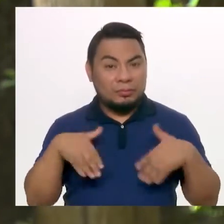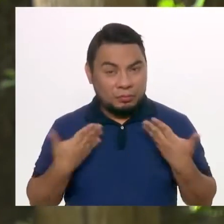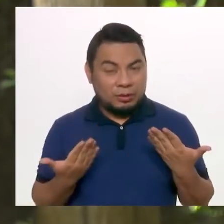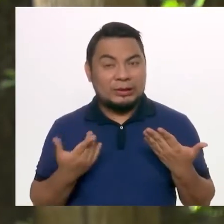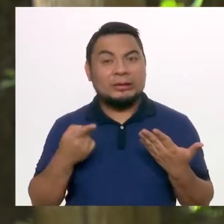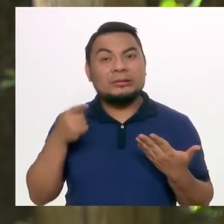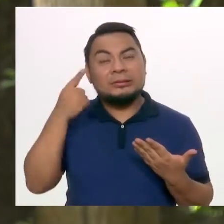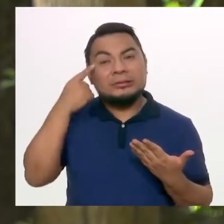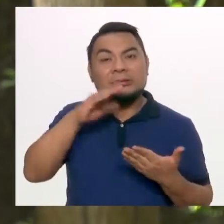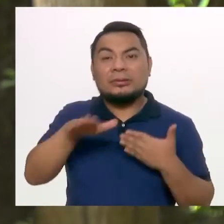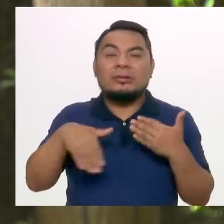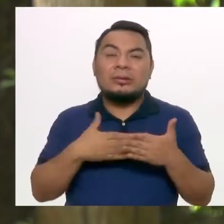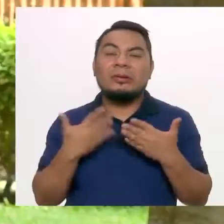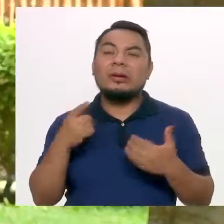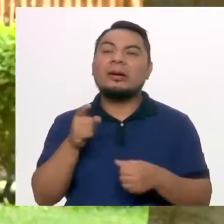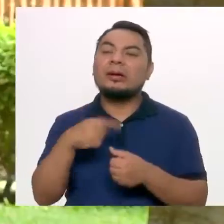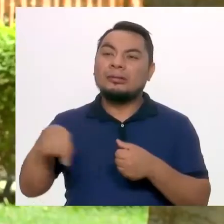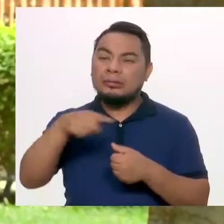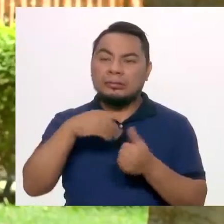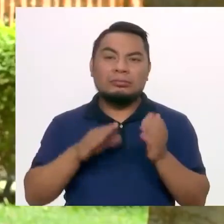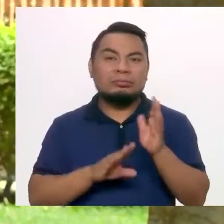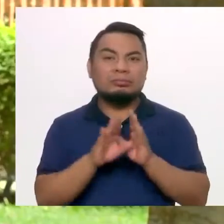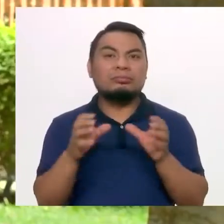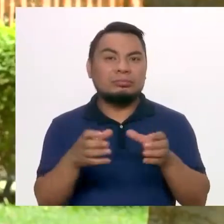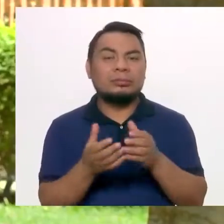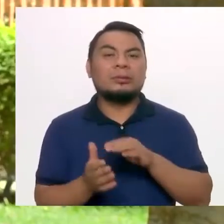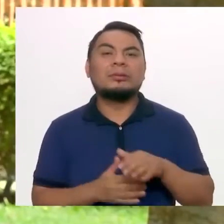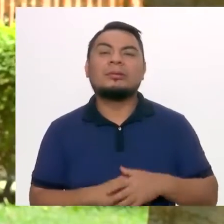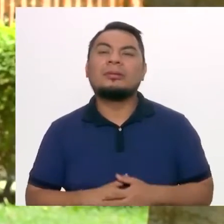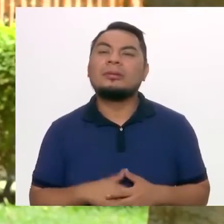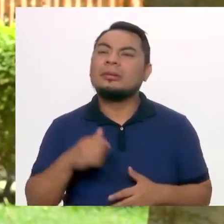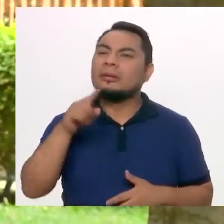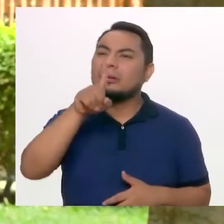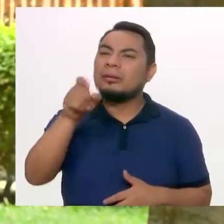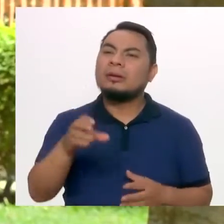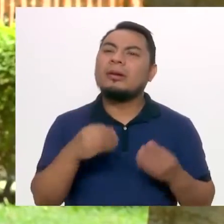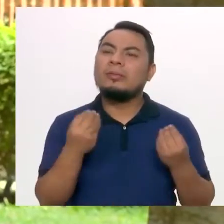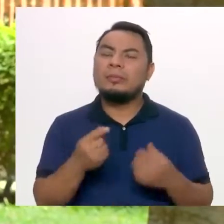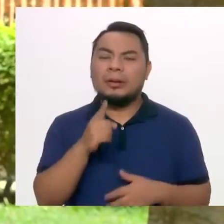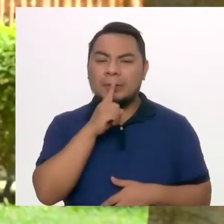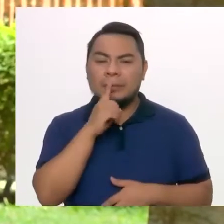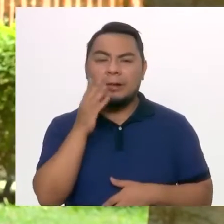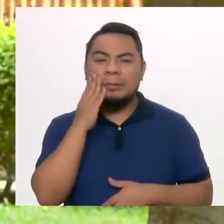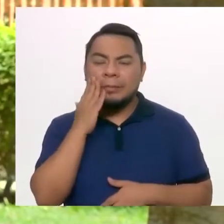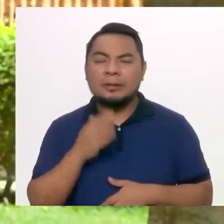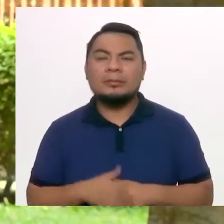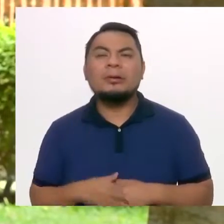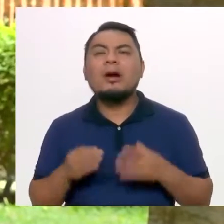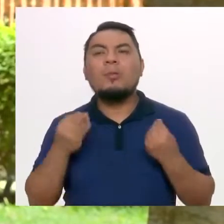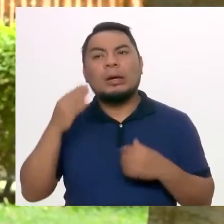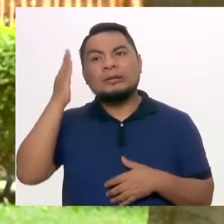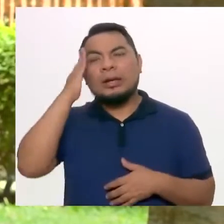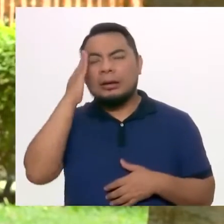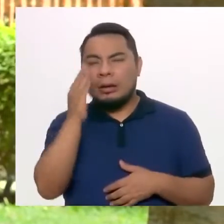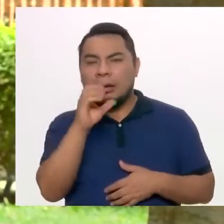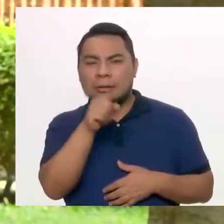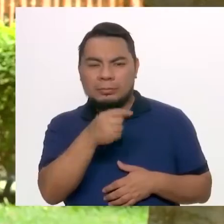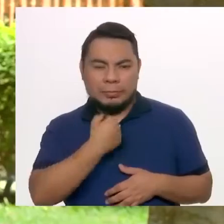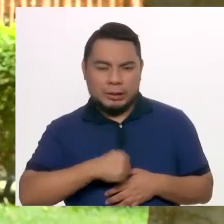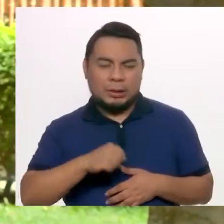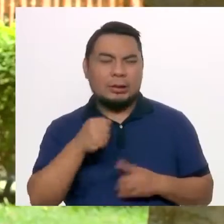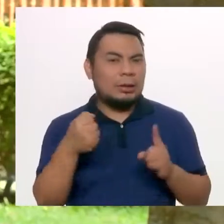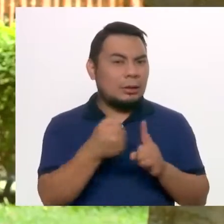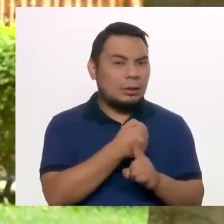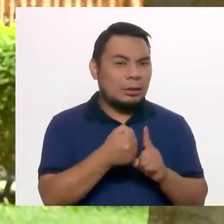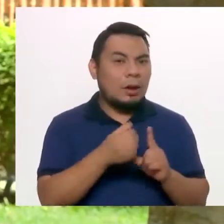acabar una formación con éxito. ¿Cómo se darían los padres cuentas o qué alertas pueden tener